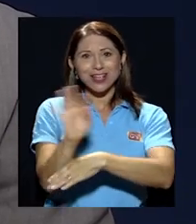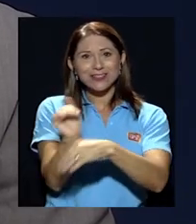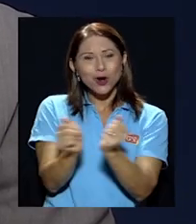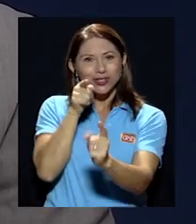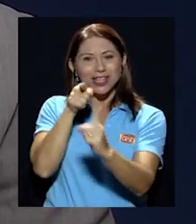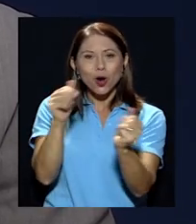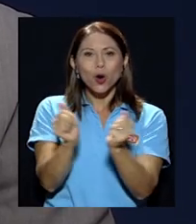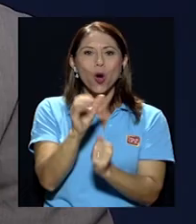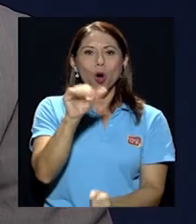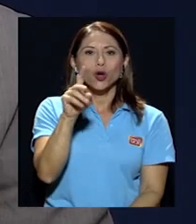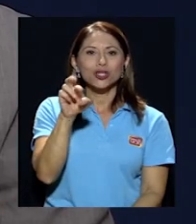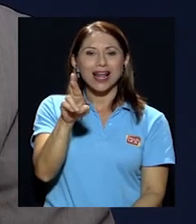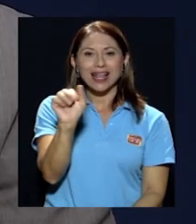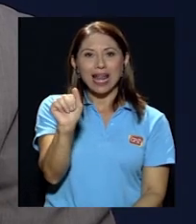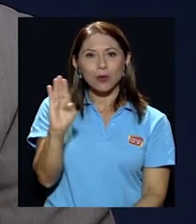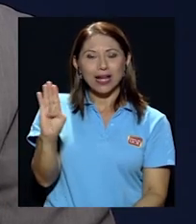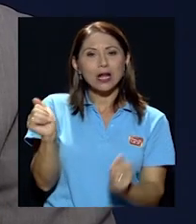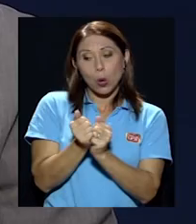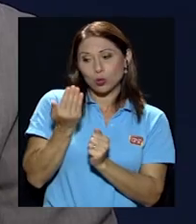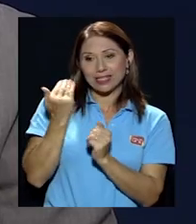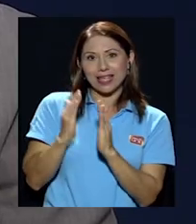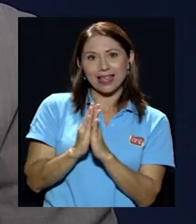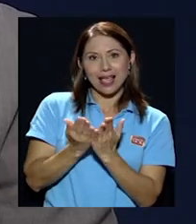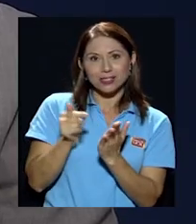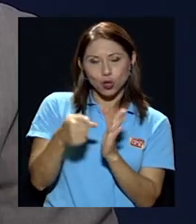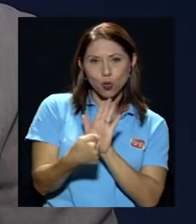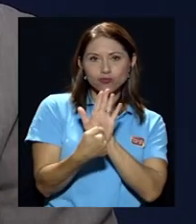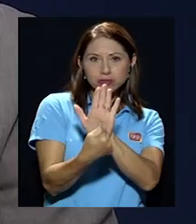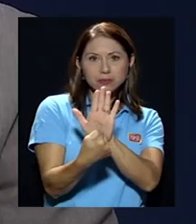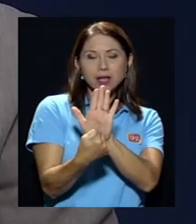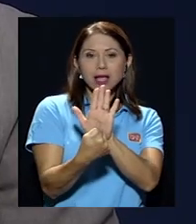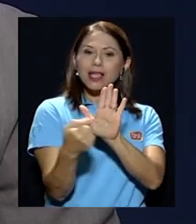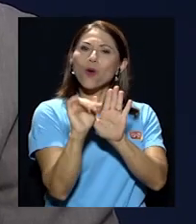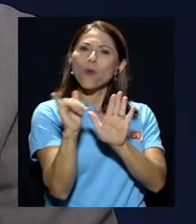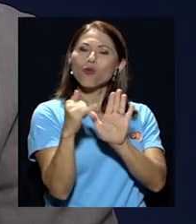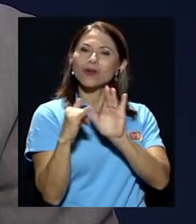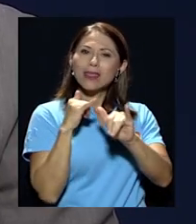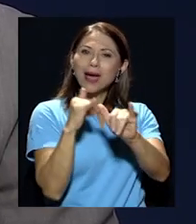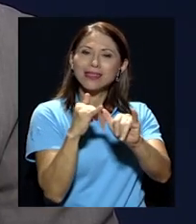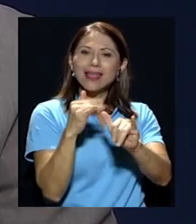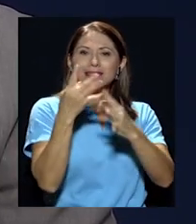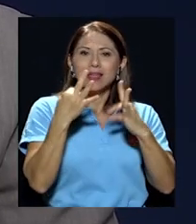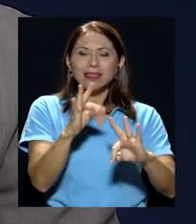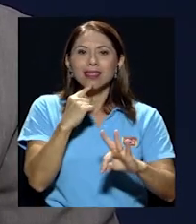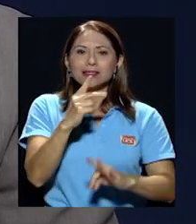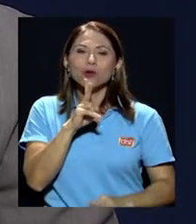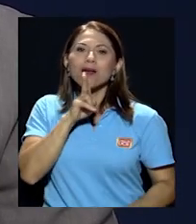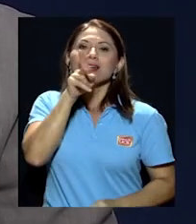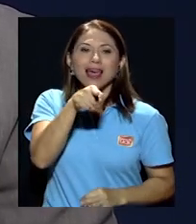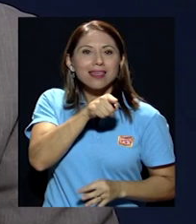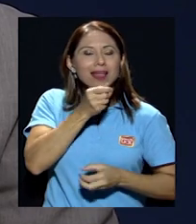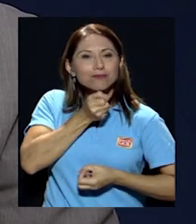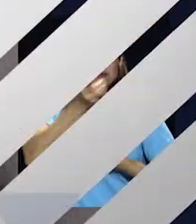Oscar Aguilar Burgalerli con un reciente texto que a manera de demanda trata de decir una verdad que él vocifera